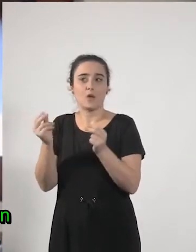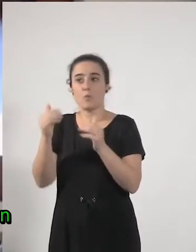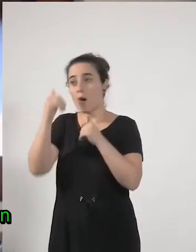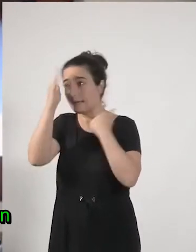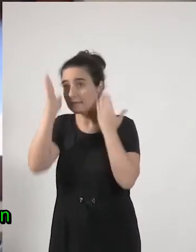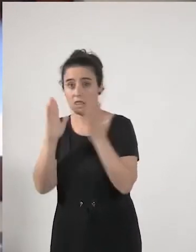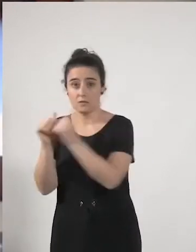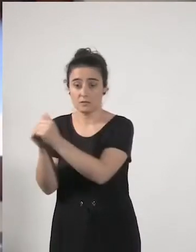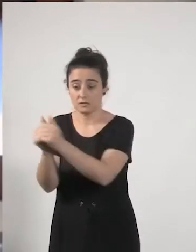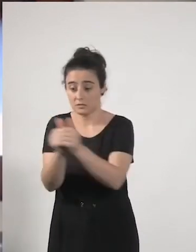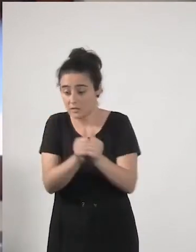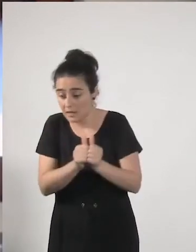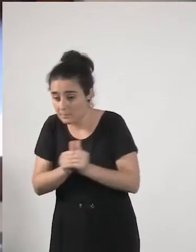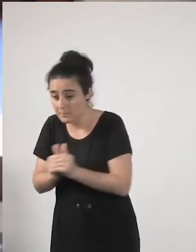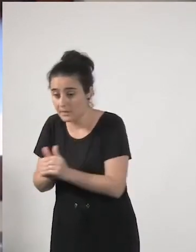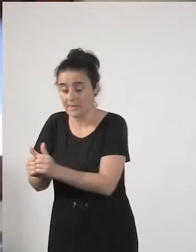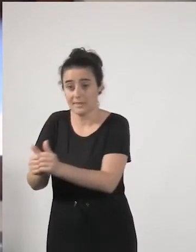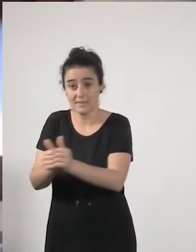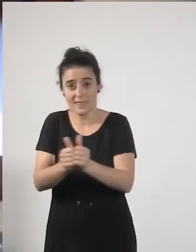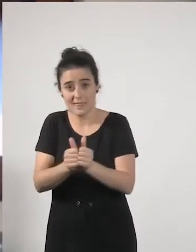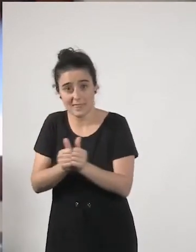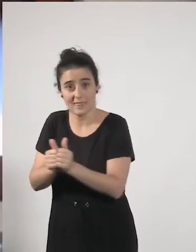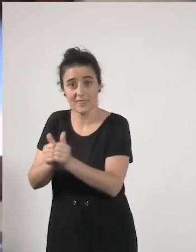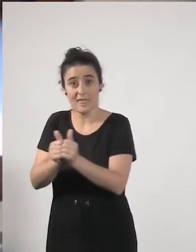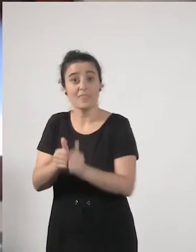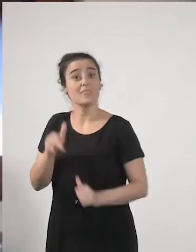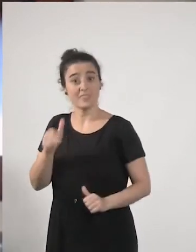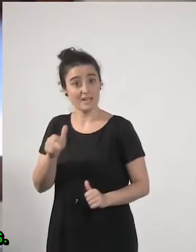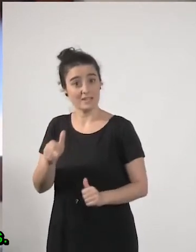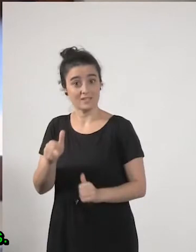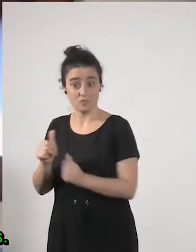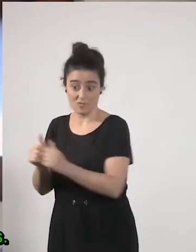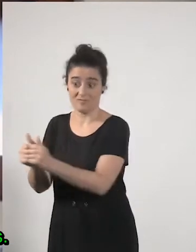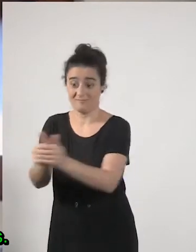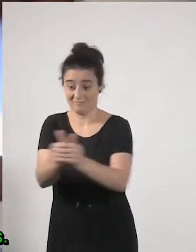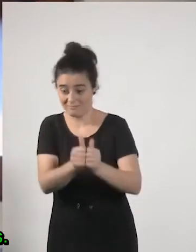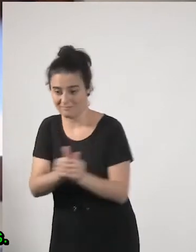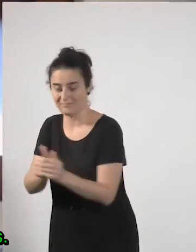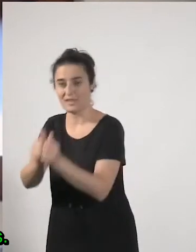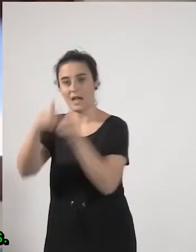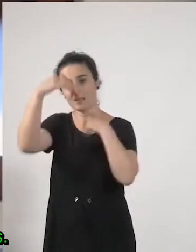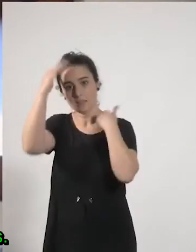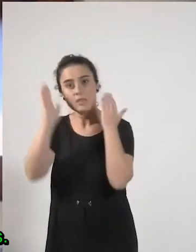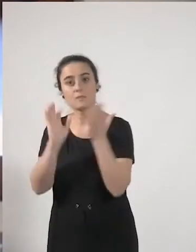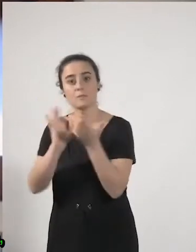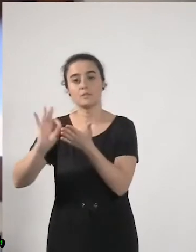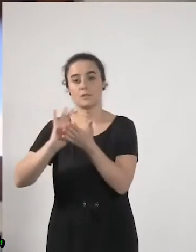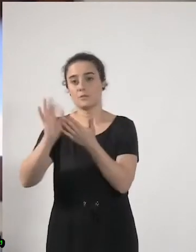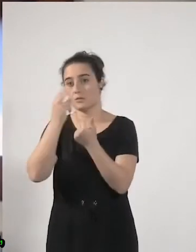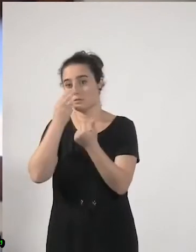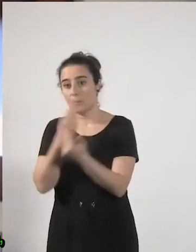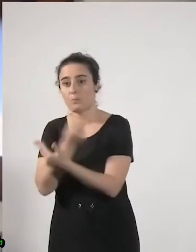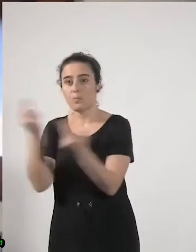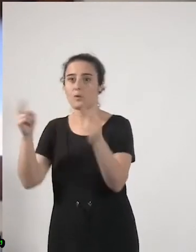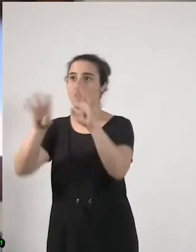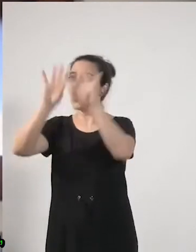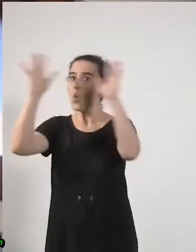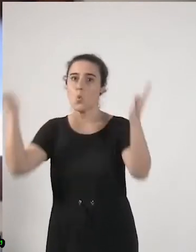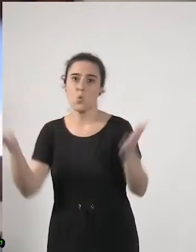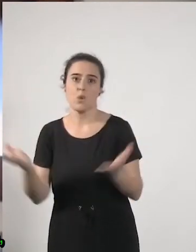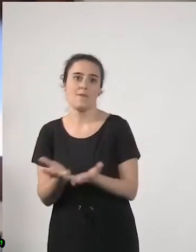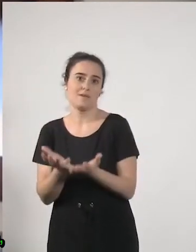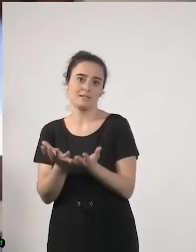a la dependencia el derecho a la atención a la dependencia por parte de los servicios públicos todo público